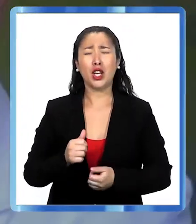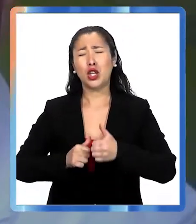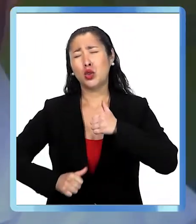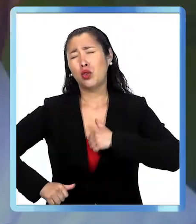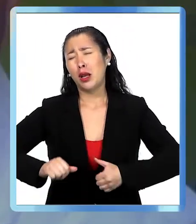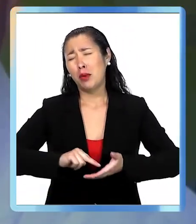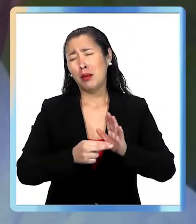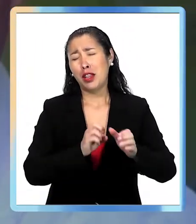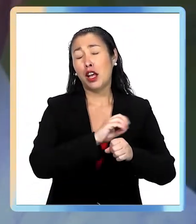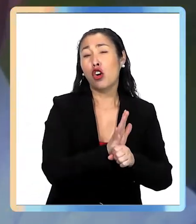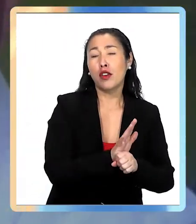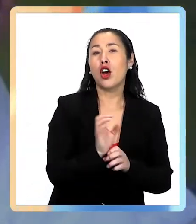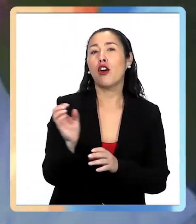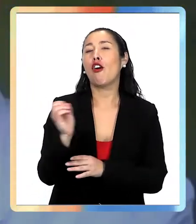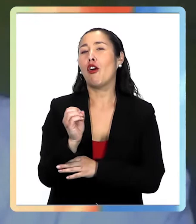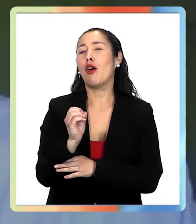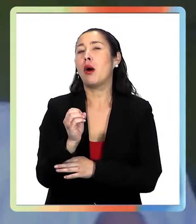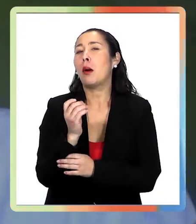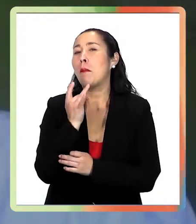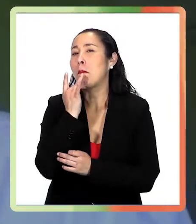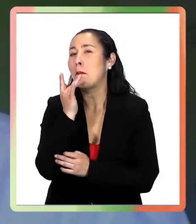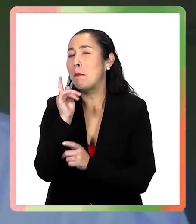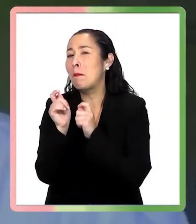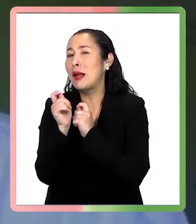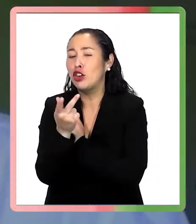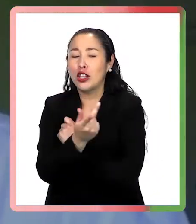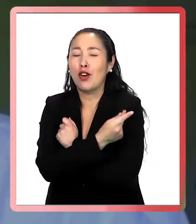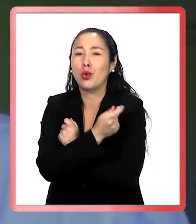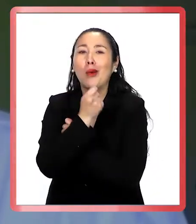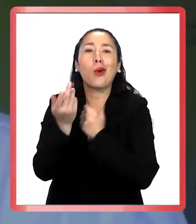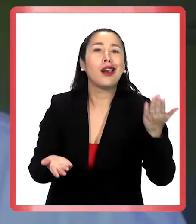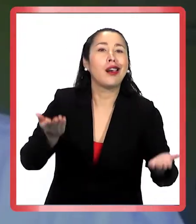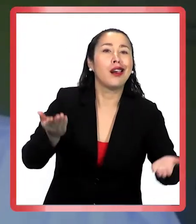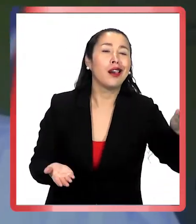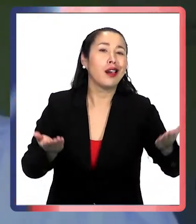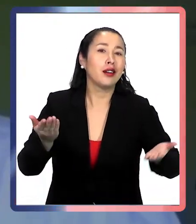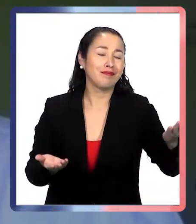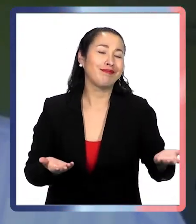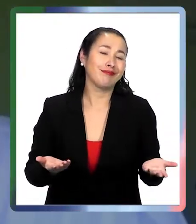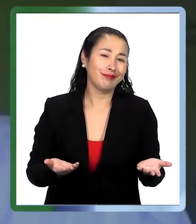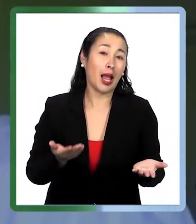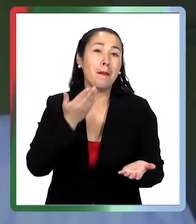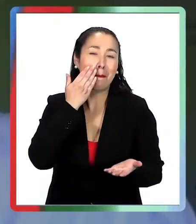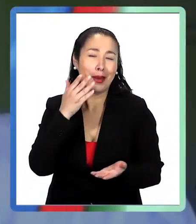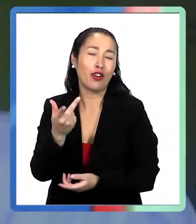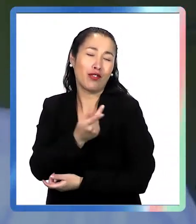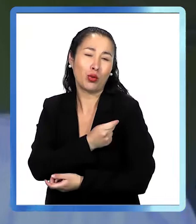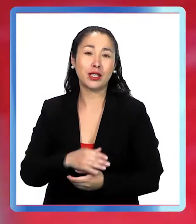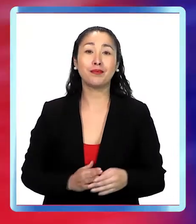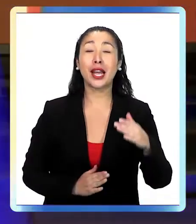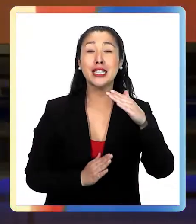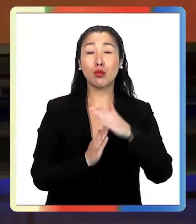¿Sufrir los estragos del COVID o tomar el riesgo chiquitito de la vacuna? Hay mil veces más posibilidades de tener...